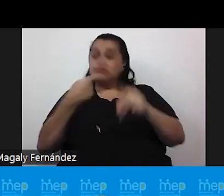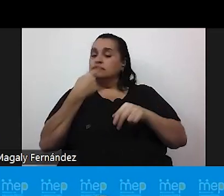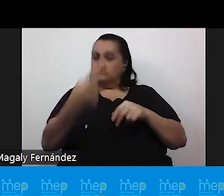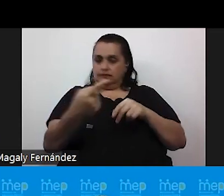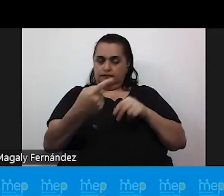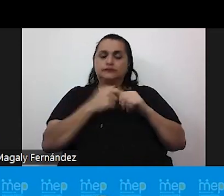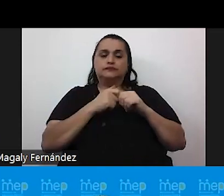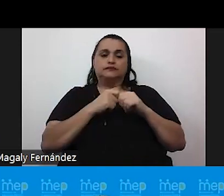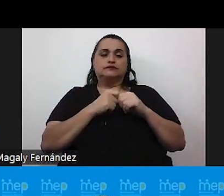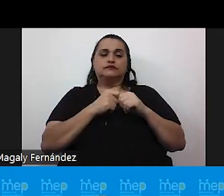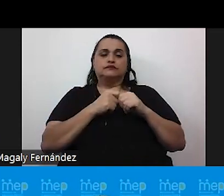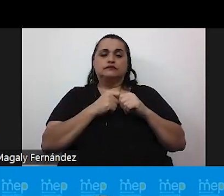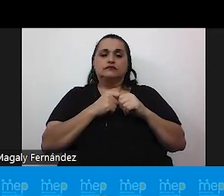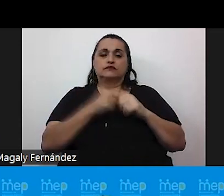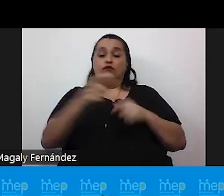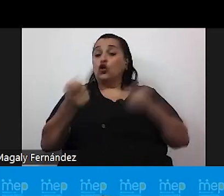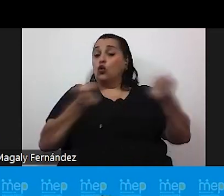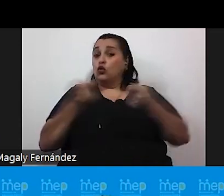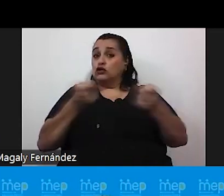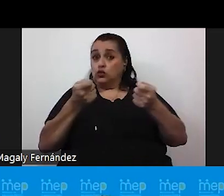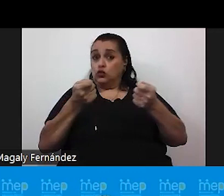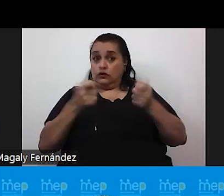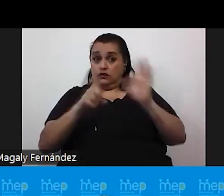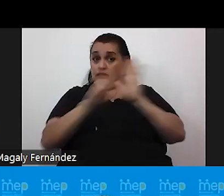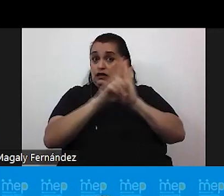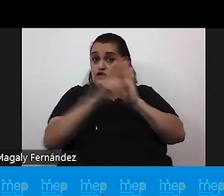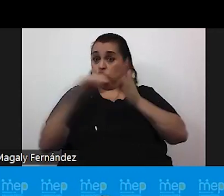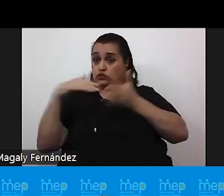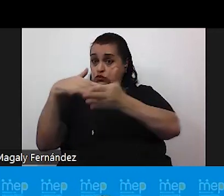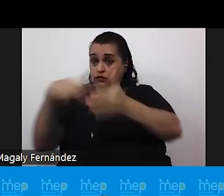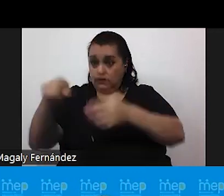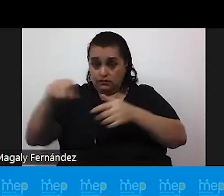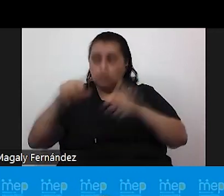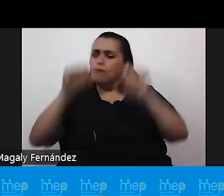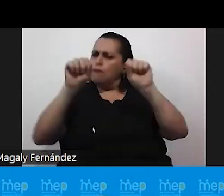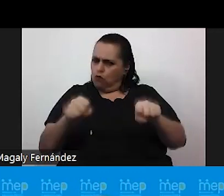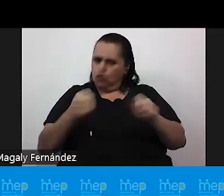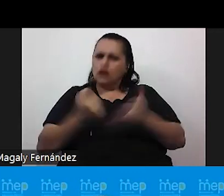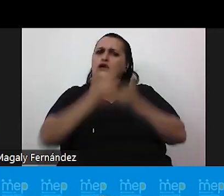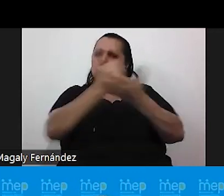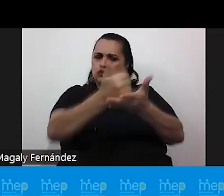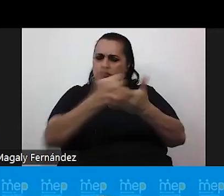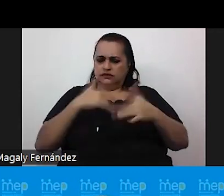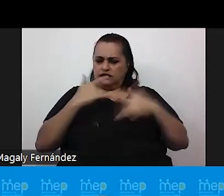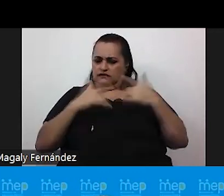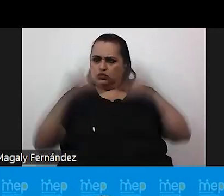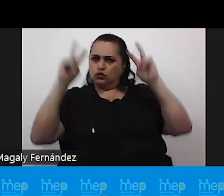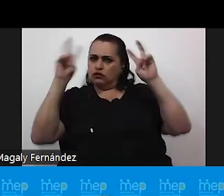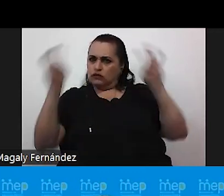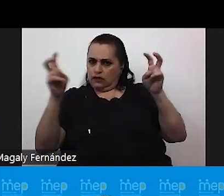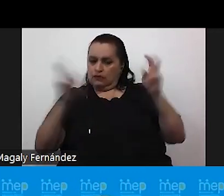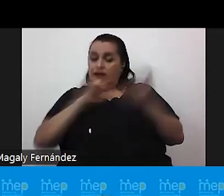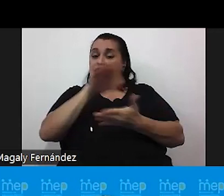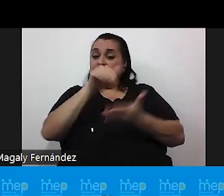entre ellos a la Contraloría de Derechos Estudiantiles poder colaborar en la sensibilización de este tema en aquellos centros